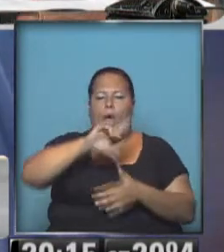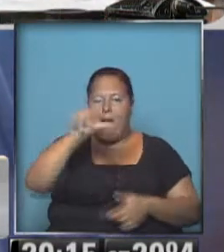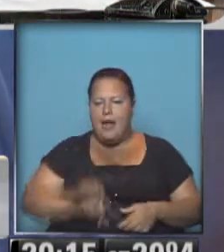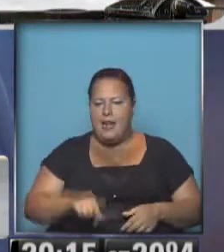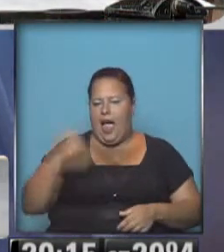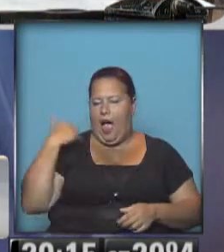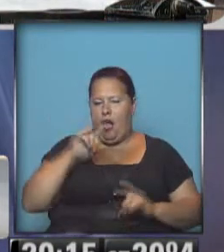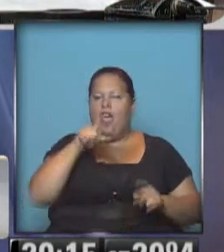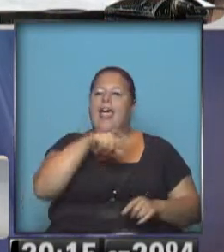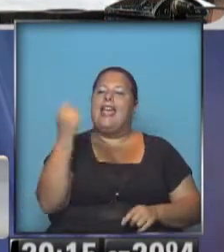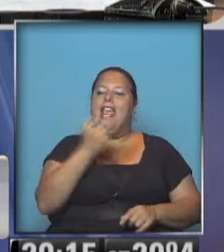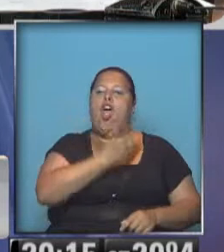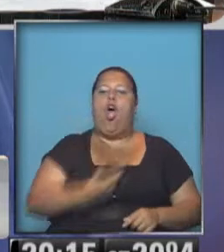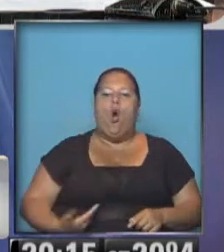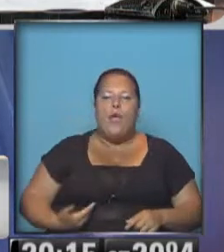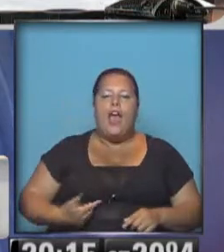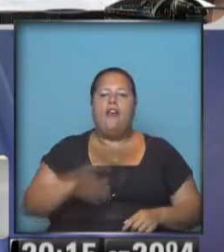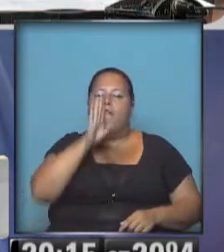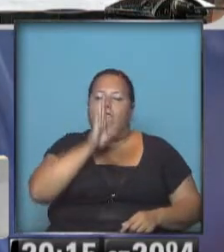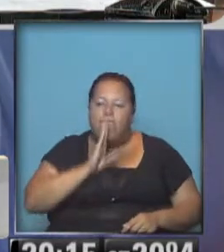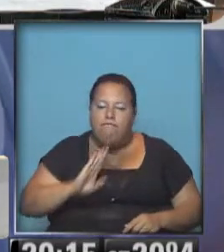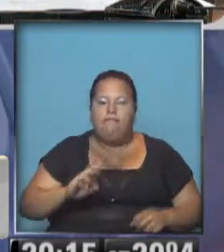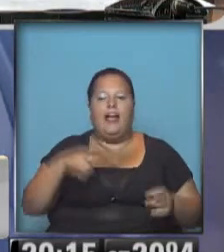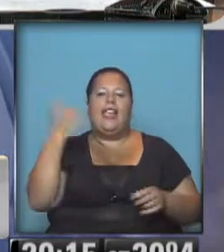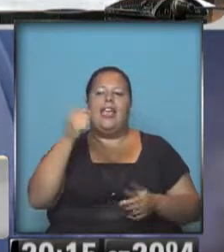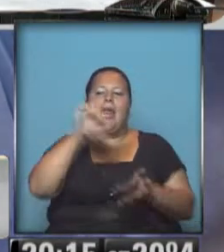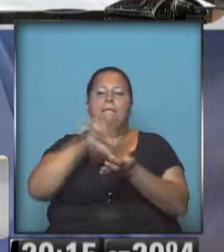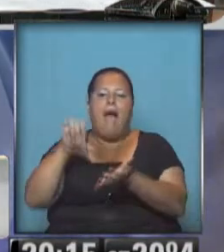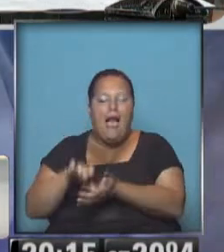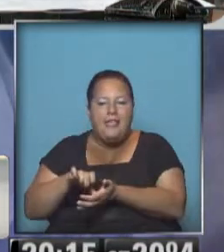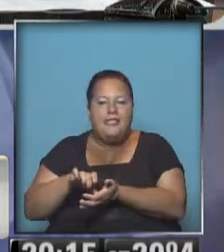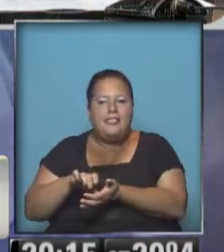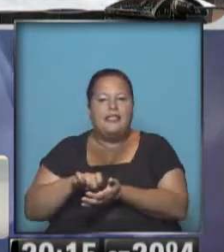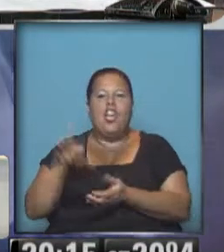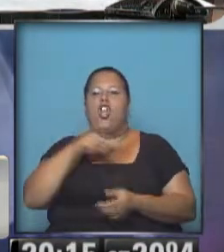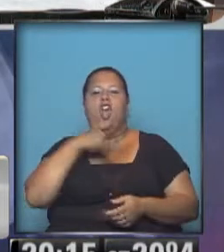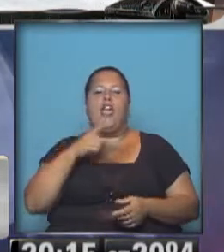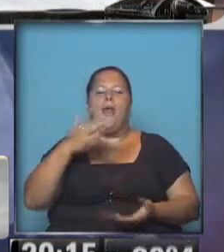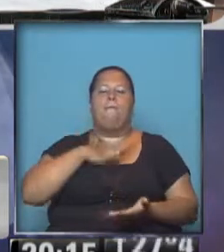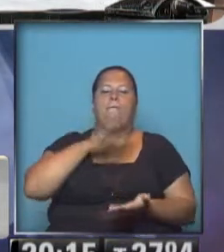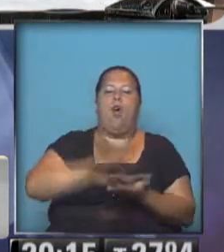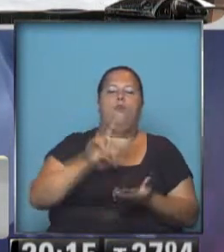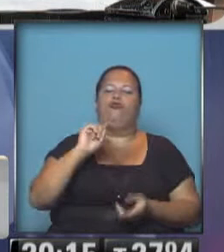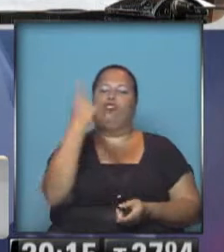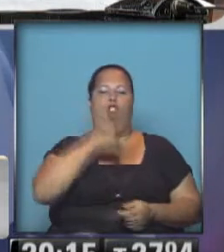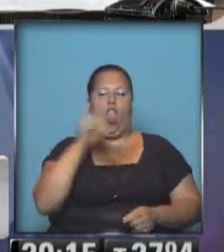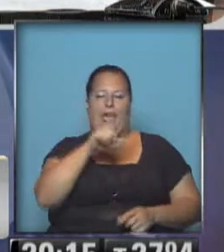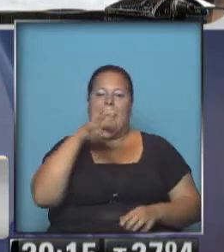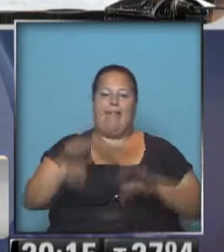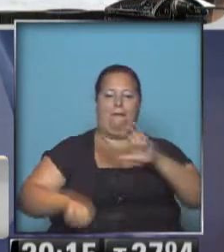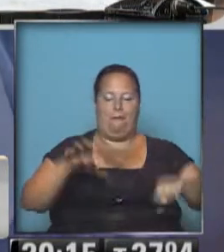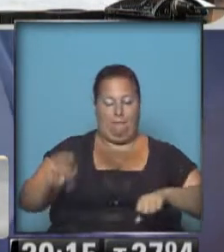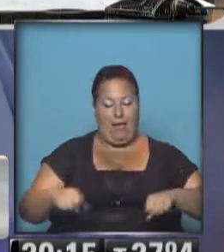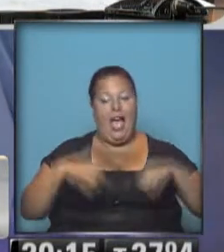último tiempo. Ellos quieren gobiernos obedientes, quieren países que no tiendan a la soberanía y a la autonomía. Entonces,